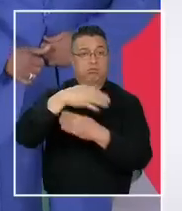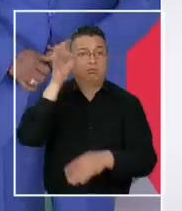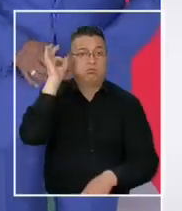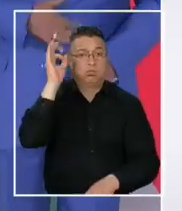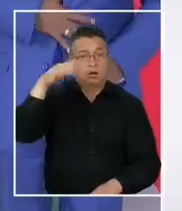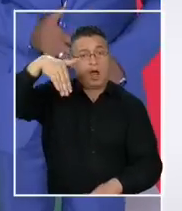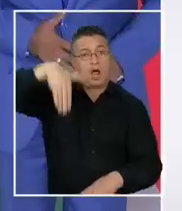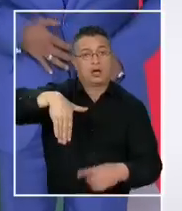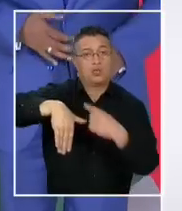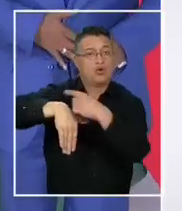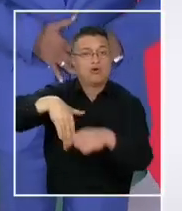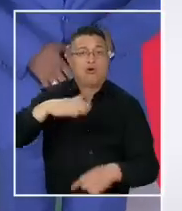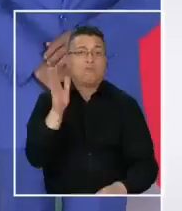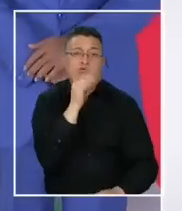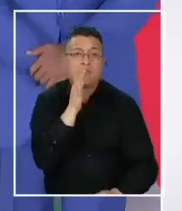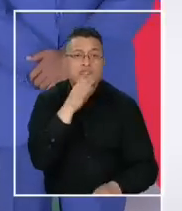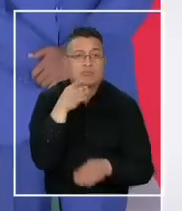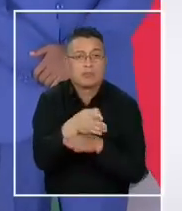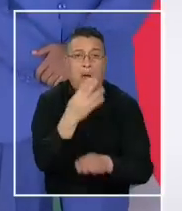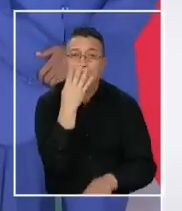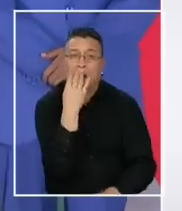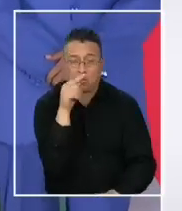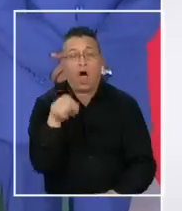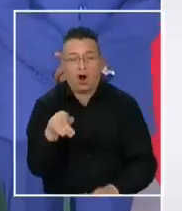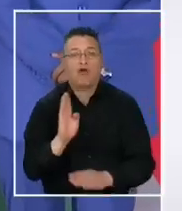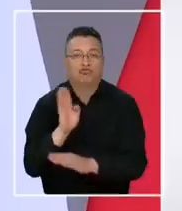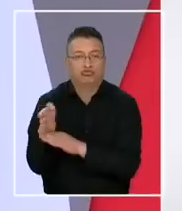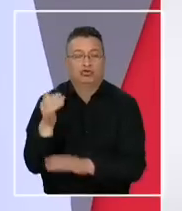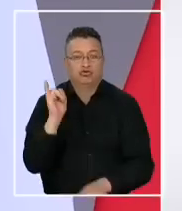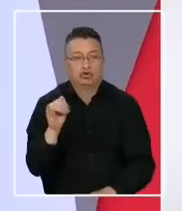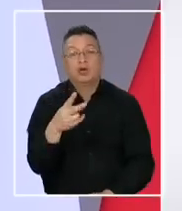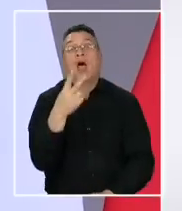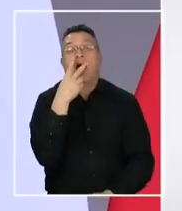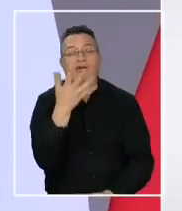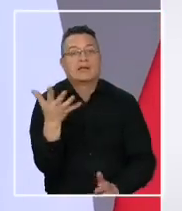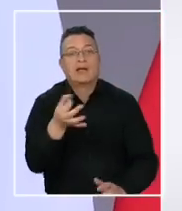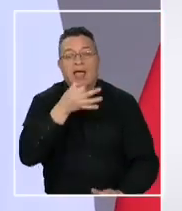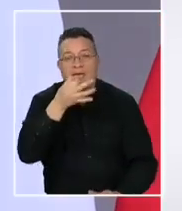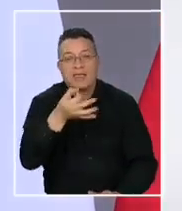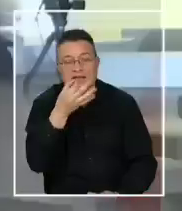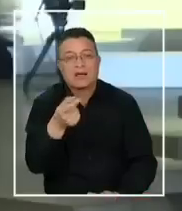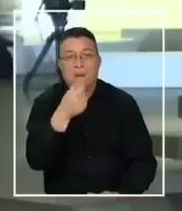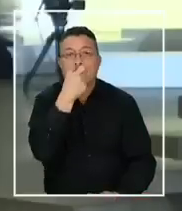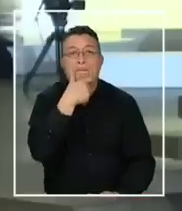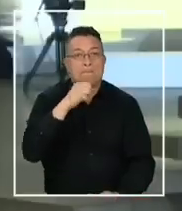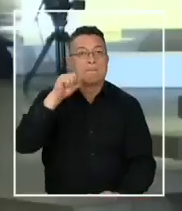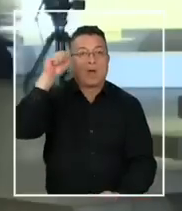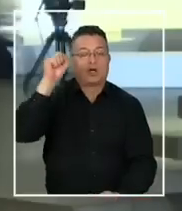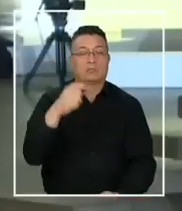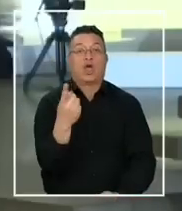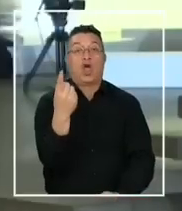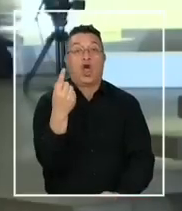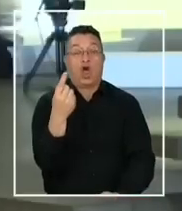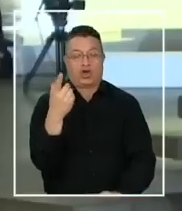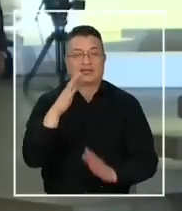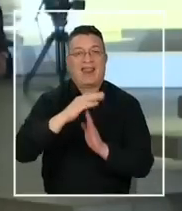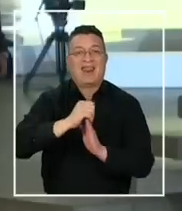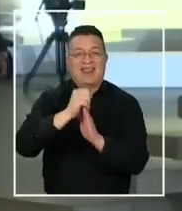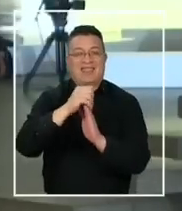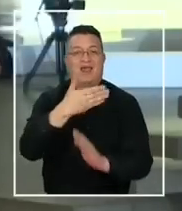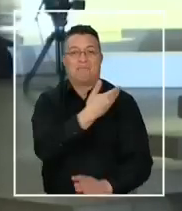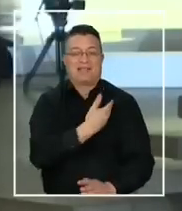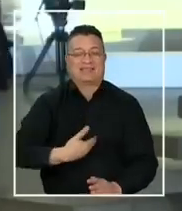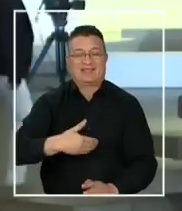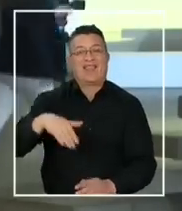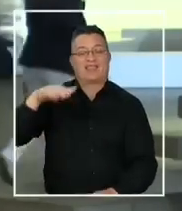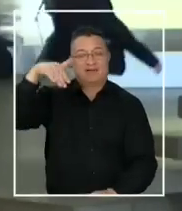multilateral como esta. Vamos a pasar a escuchar justamente esas declaraciones del presidente Gabriel Boric en esta cumbre de los 11 líderes de la región encabezada por